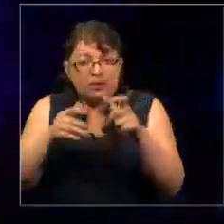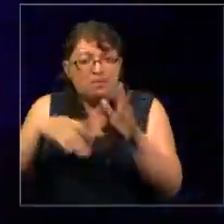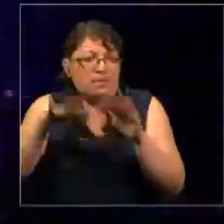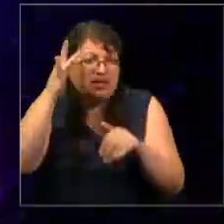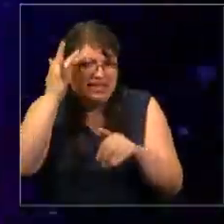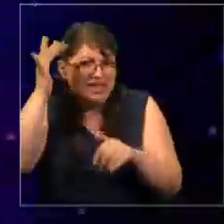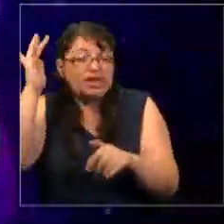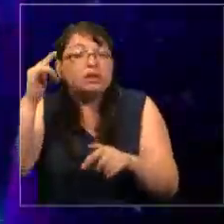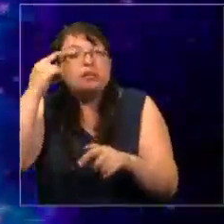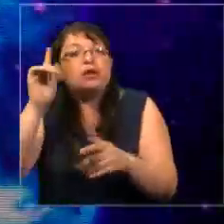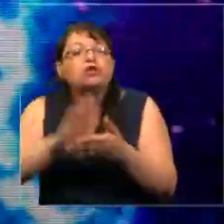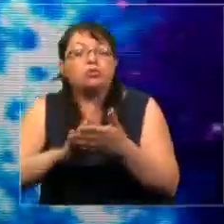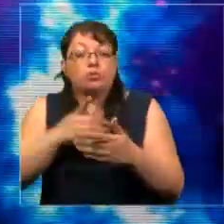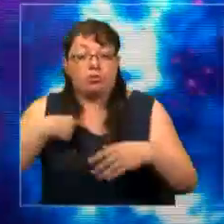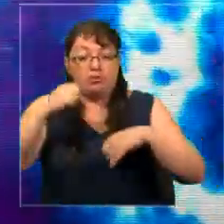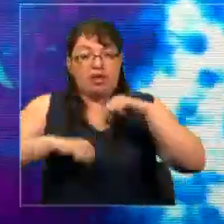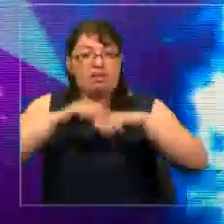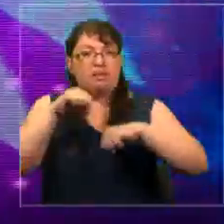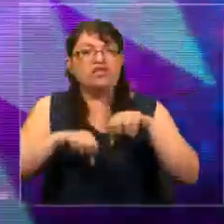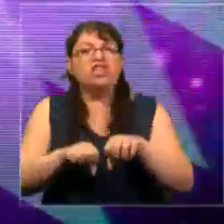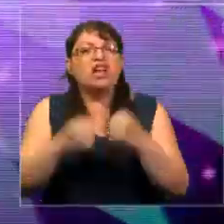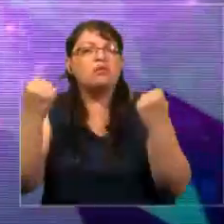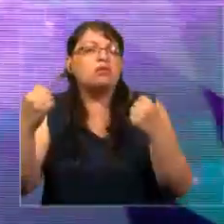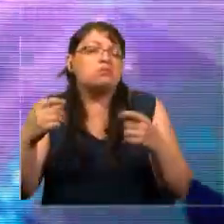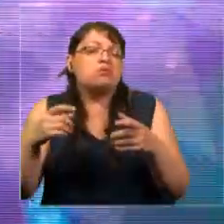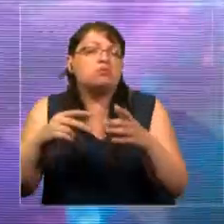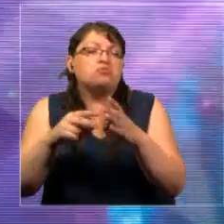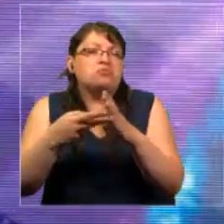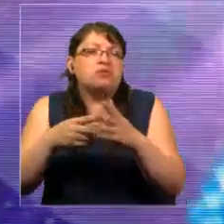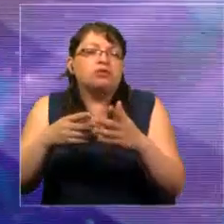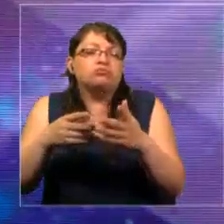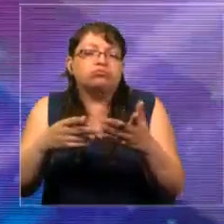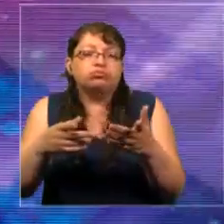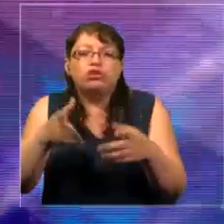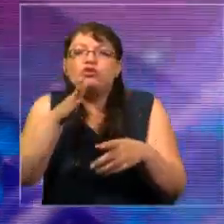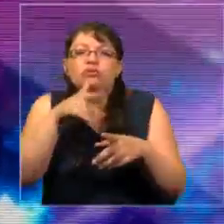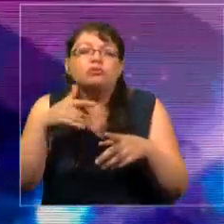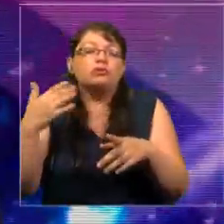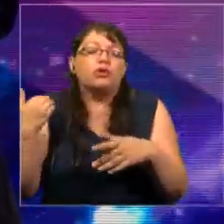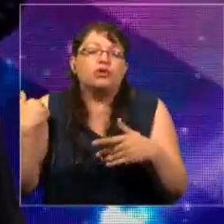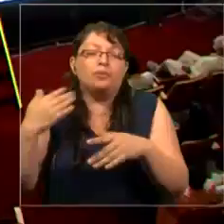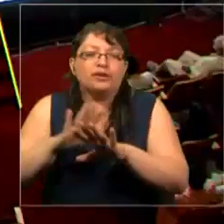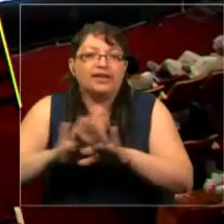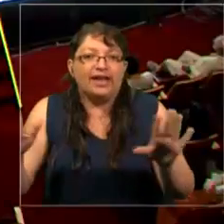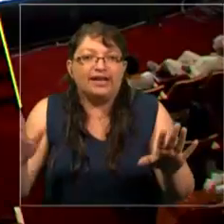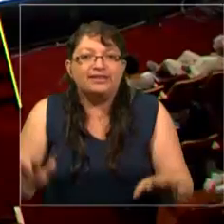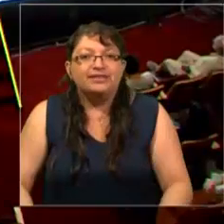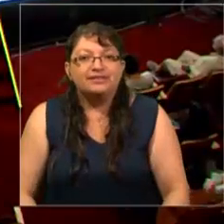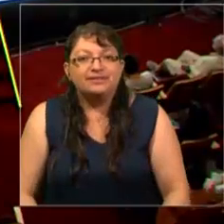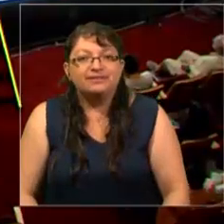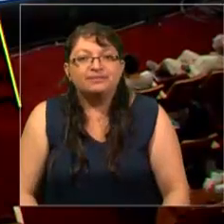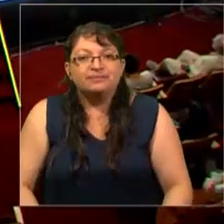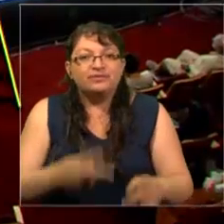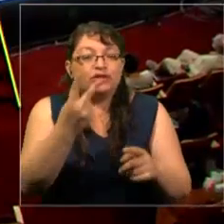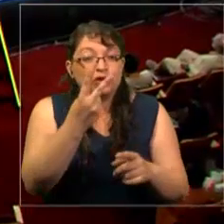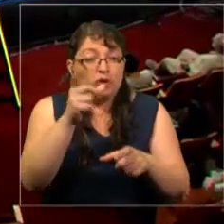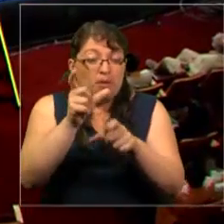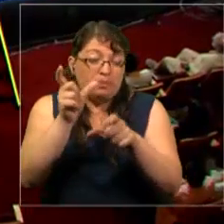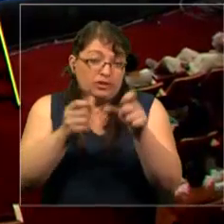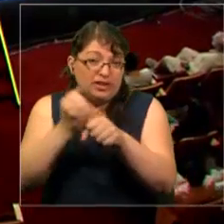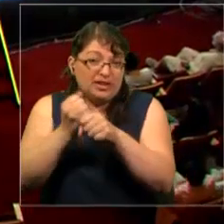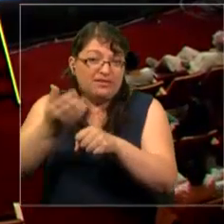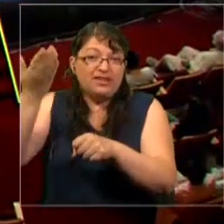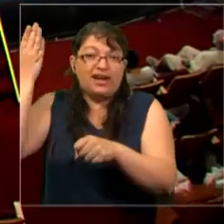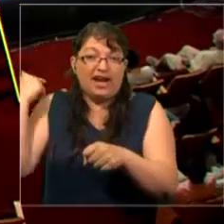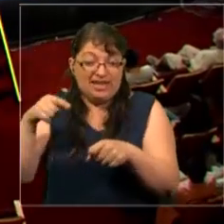pero si vas a la quiebra, no importa nada. Dos empleados, dos ex empleados de